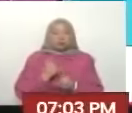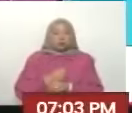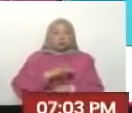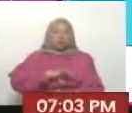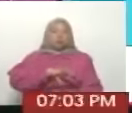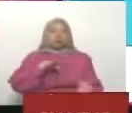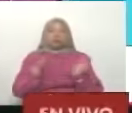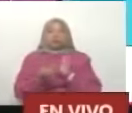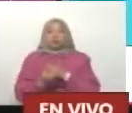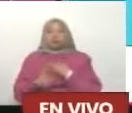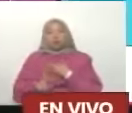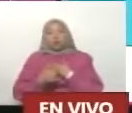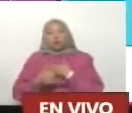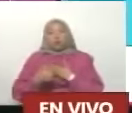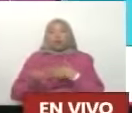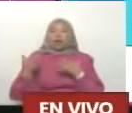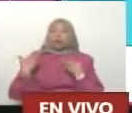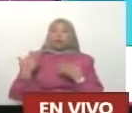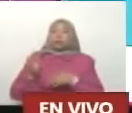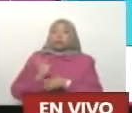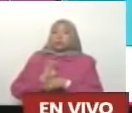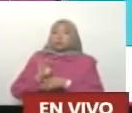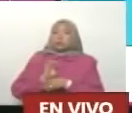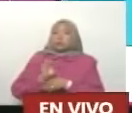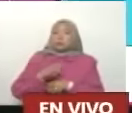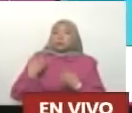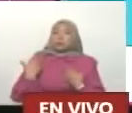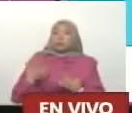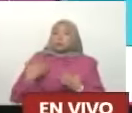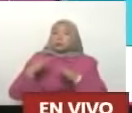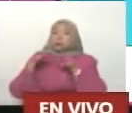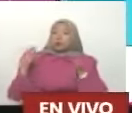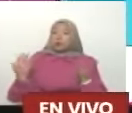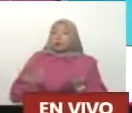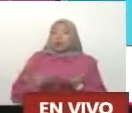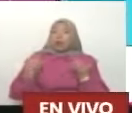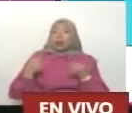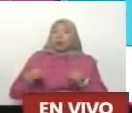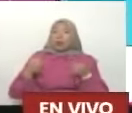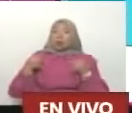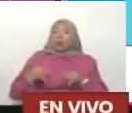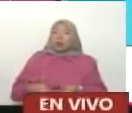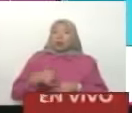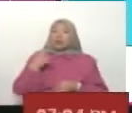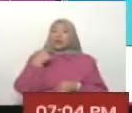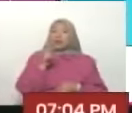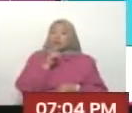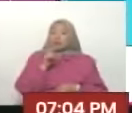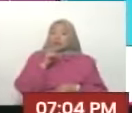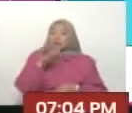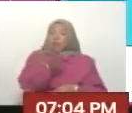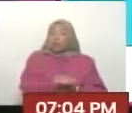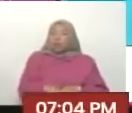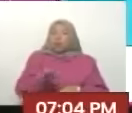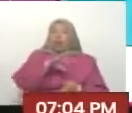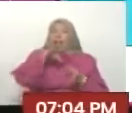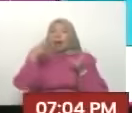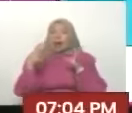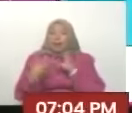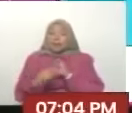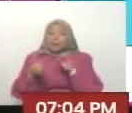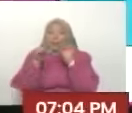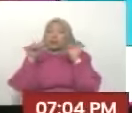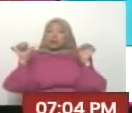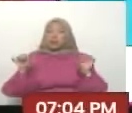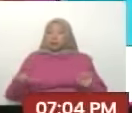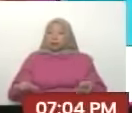para enfrentar esa emergencia climática y para decirle a los pueblos del mundo desde Venezuela cambiemos el sistema